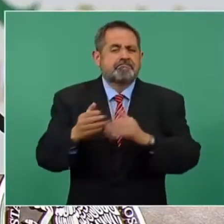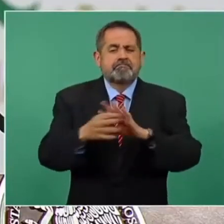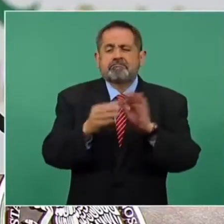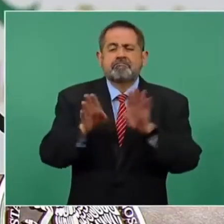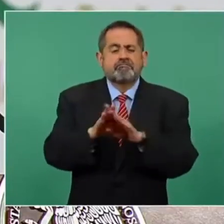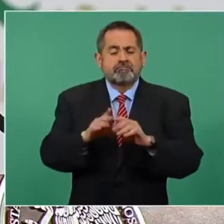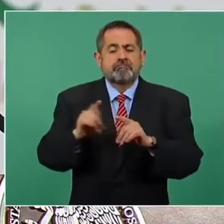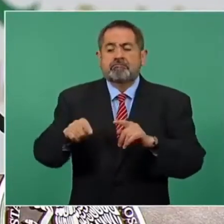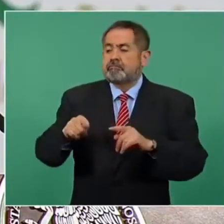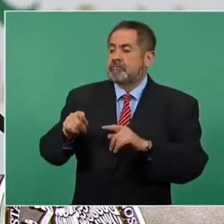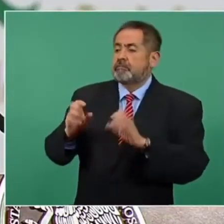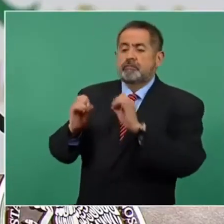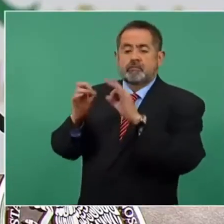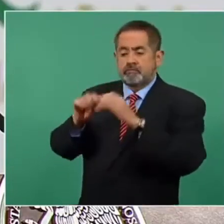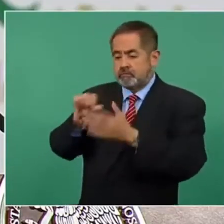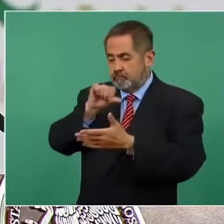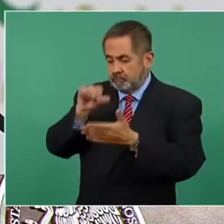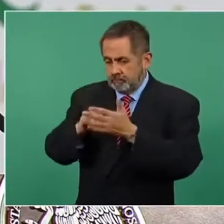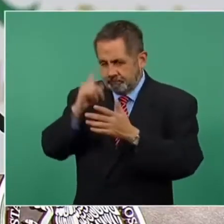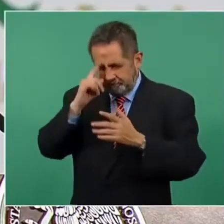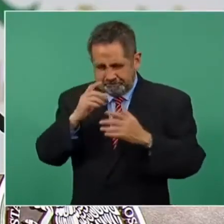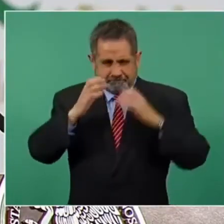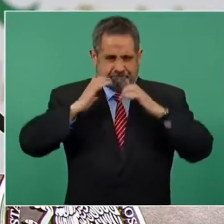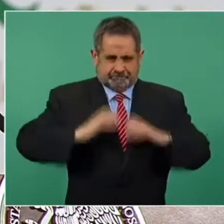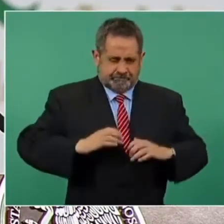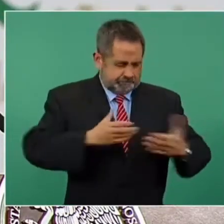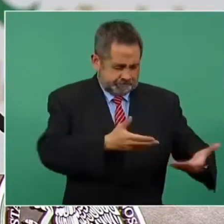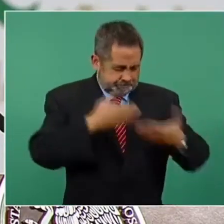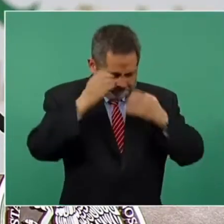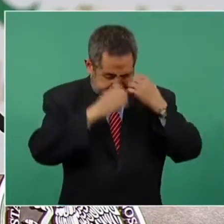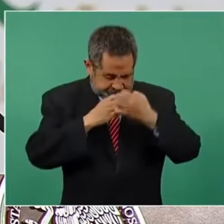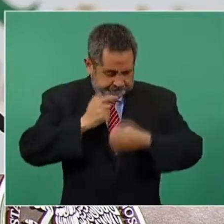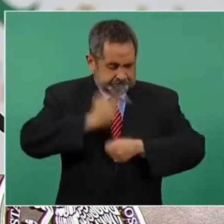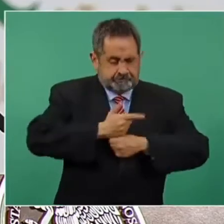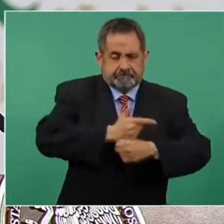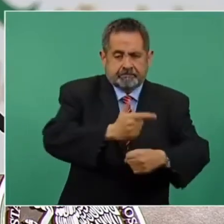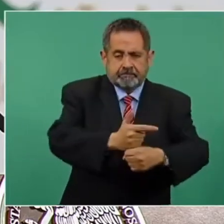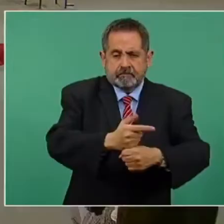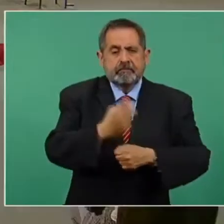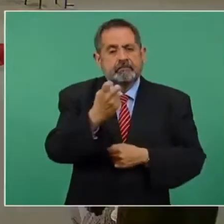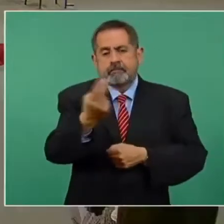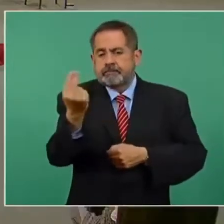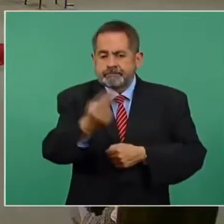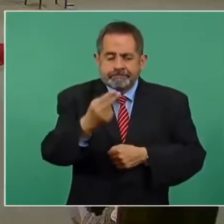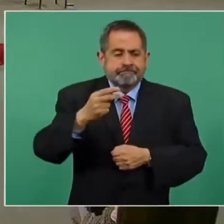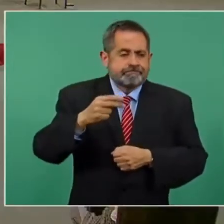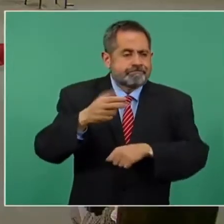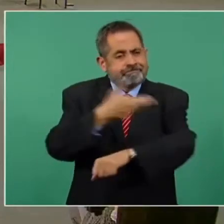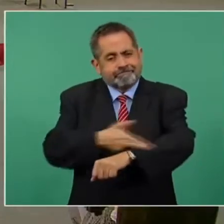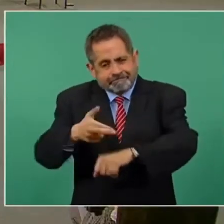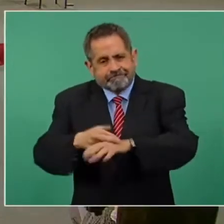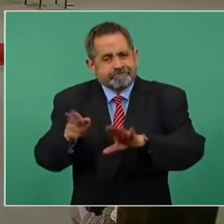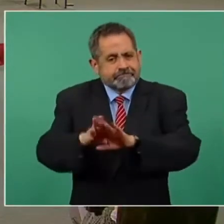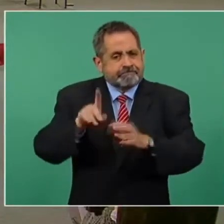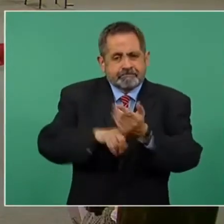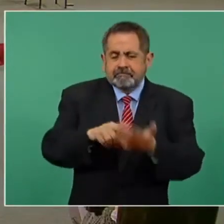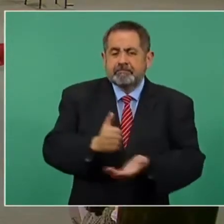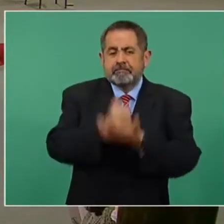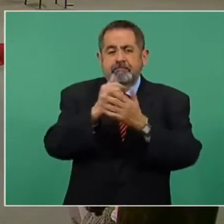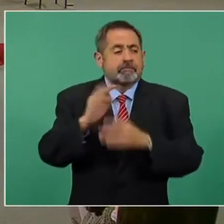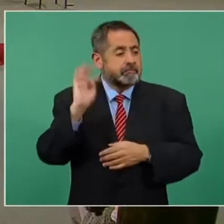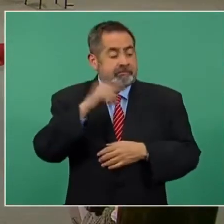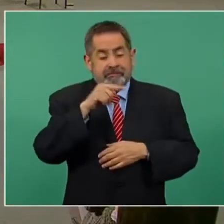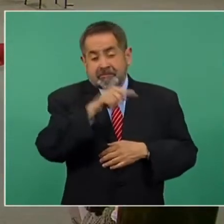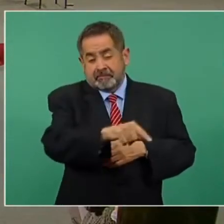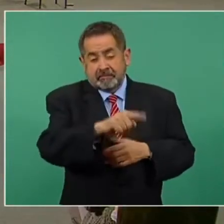Humanos, porque lo que necesitamos es tomar medidas que nos permitan atender estos conflictos de